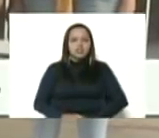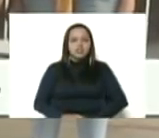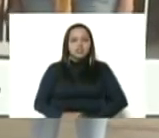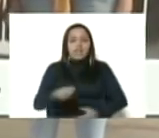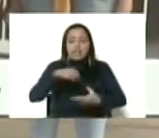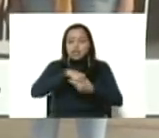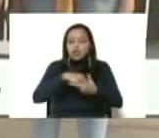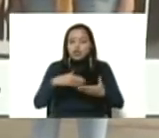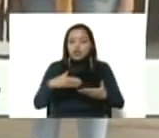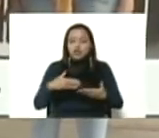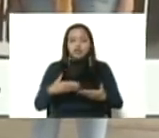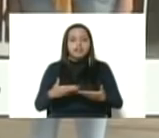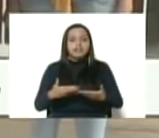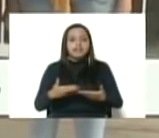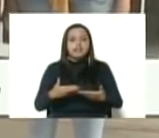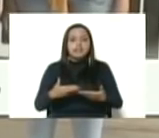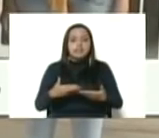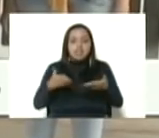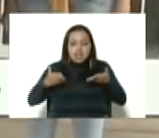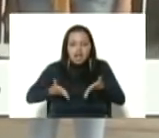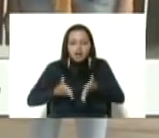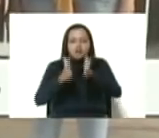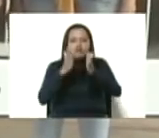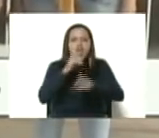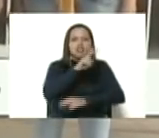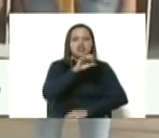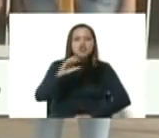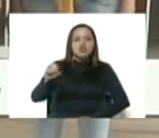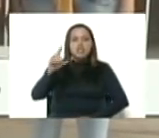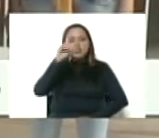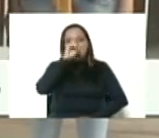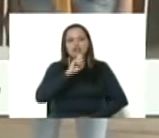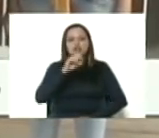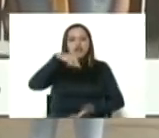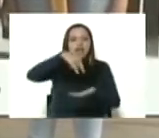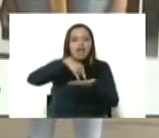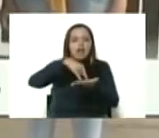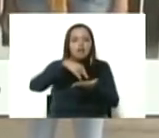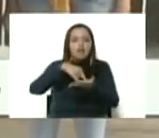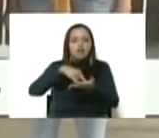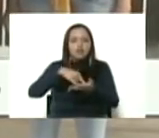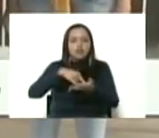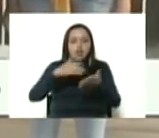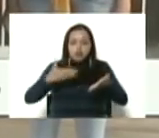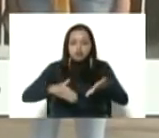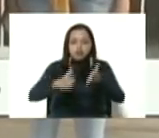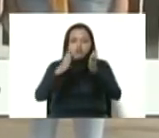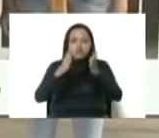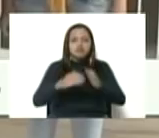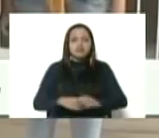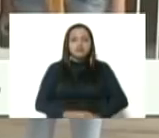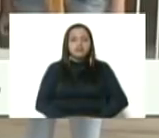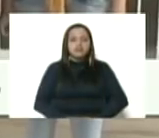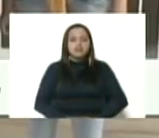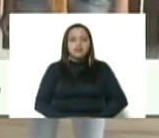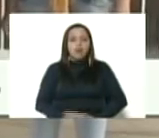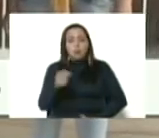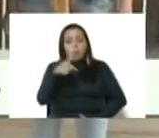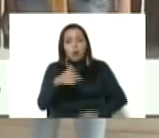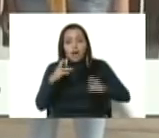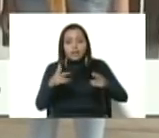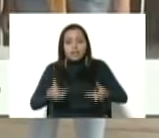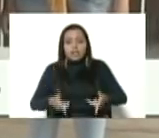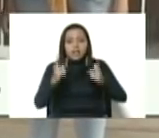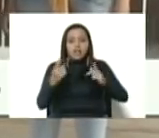del marco, pues, de la ruta 200 Carabobos, ruta bicentenaria, hoy estamos inaugurando